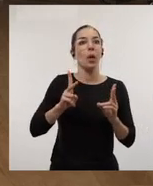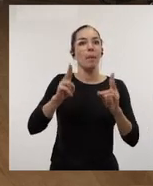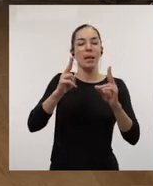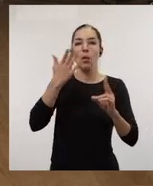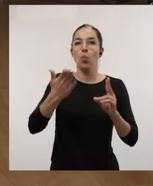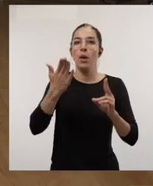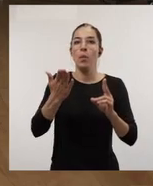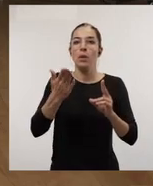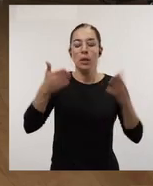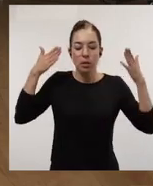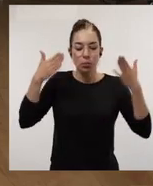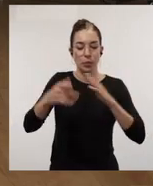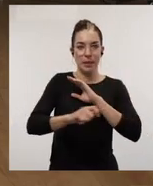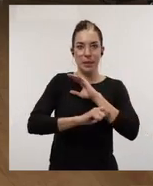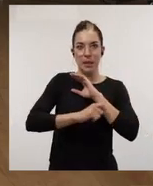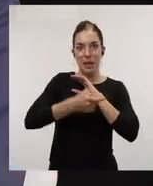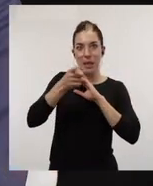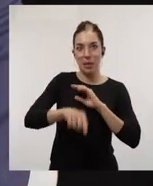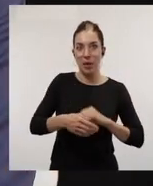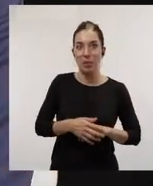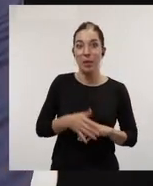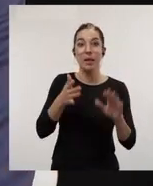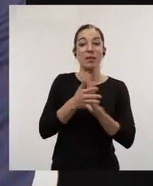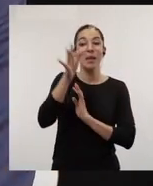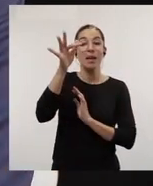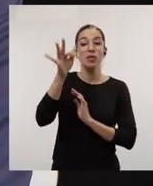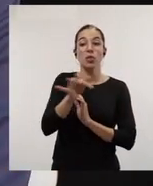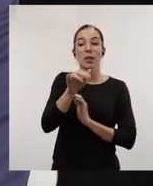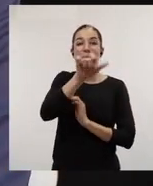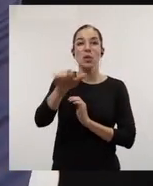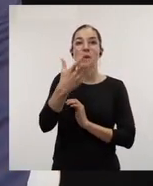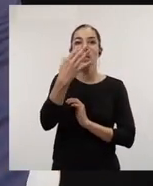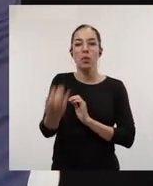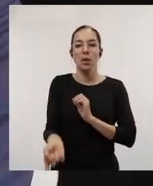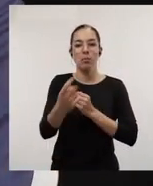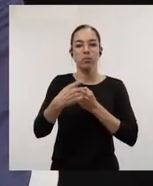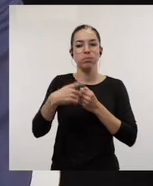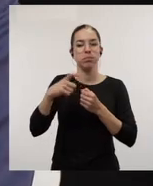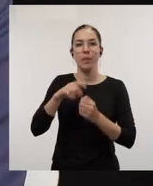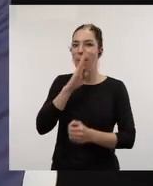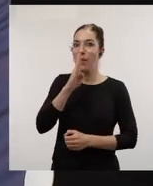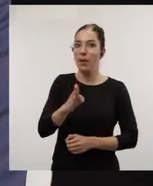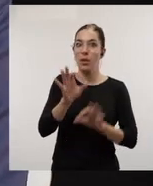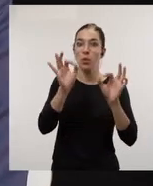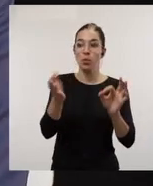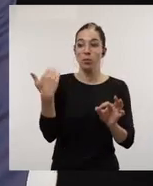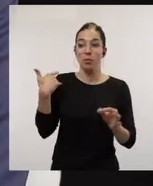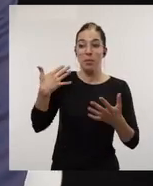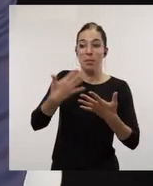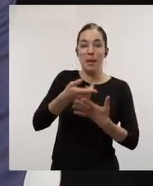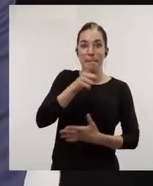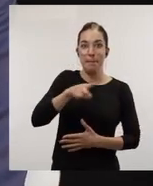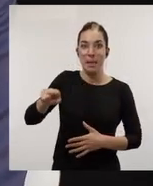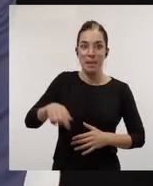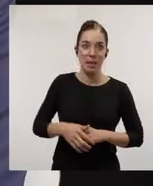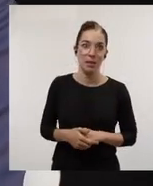a esta estrategia. Estamos hablando de más de 50 personas que se han involucrado directamente durante todos estos